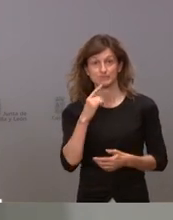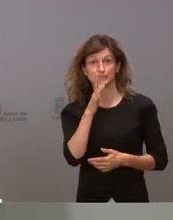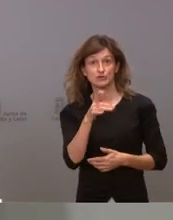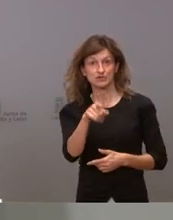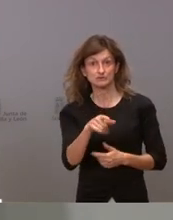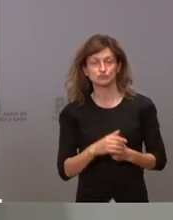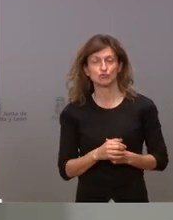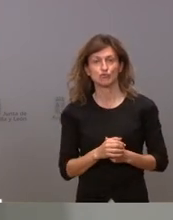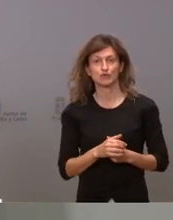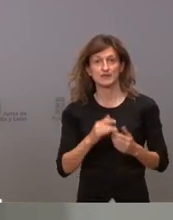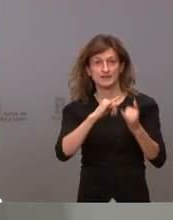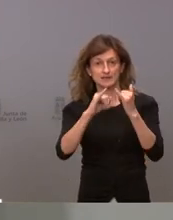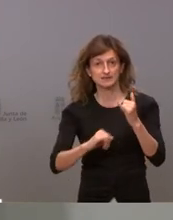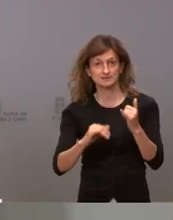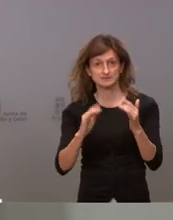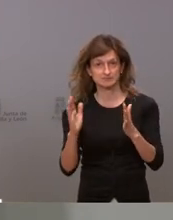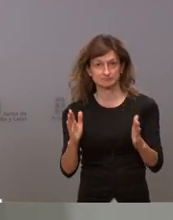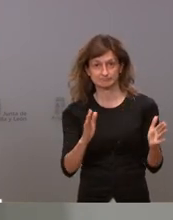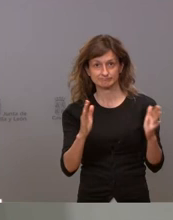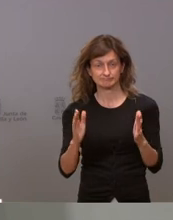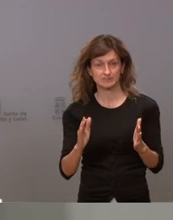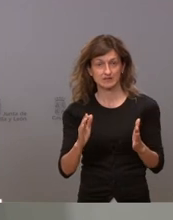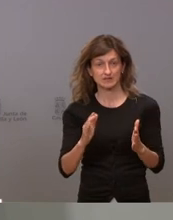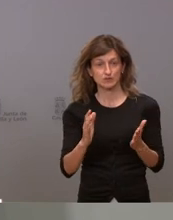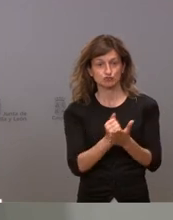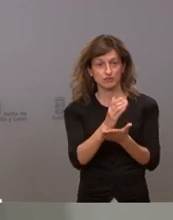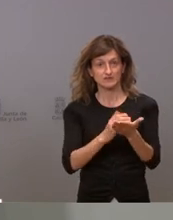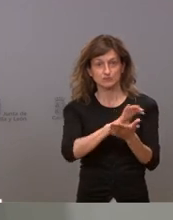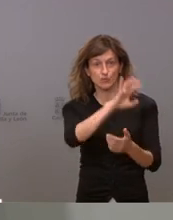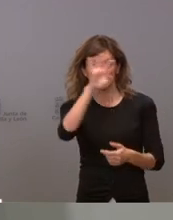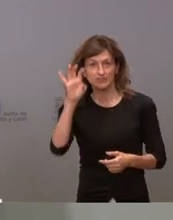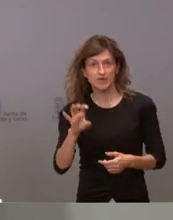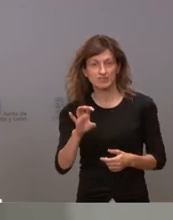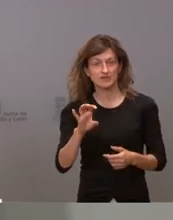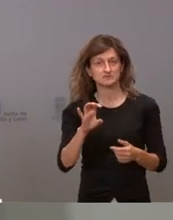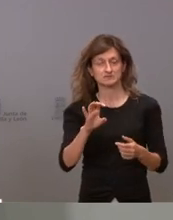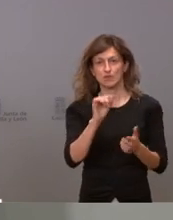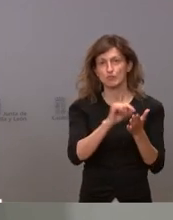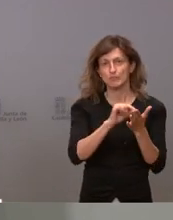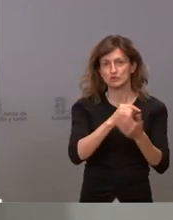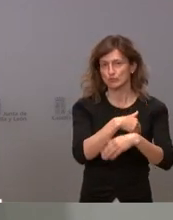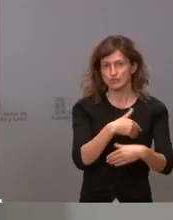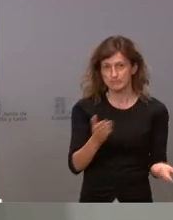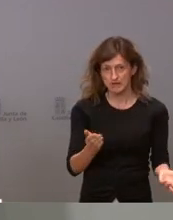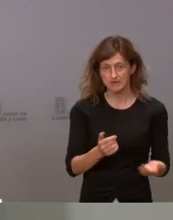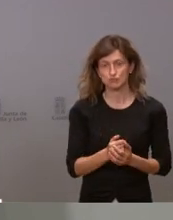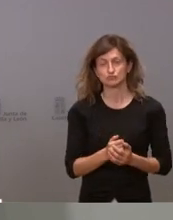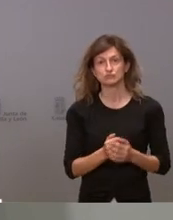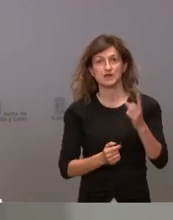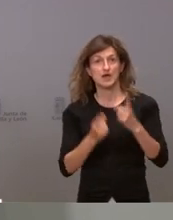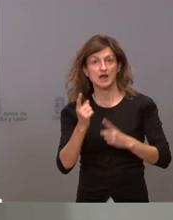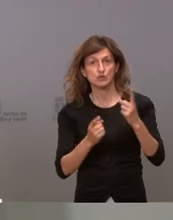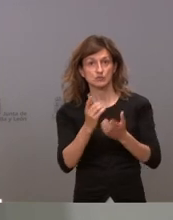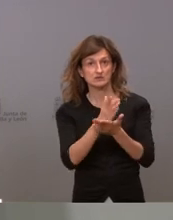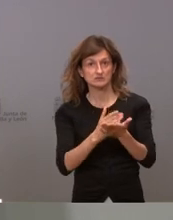a lo largo de la crisis insisto todas las comunidades han pasado por momentos malos algunas comunidades